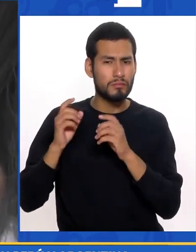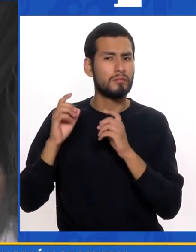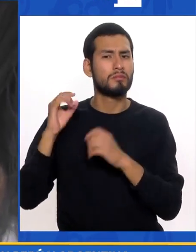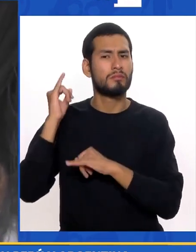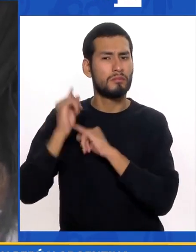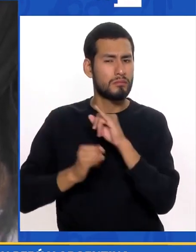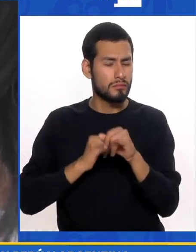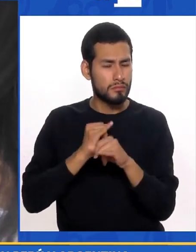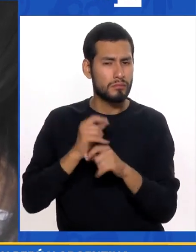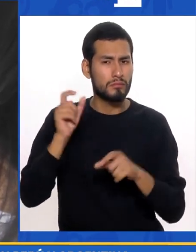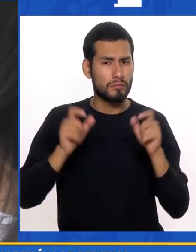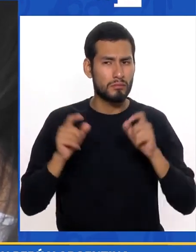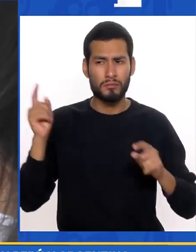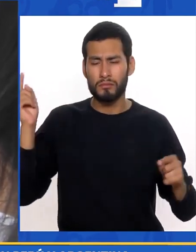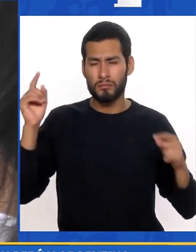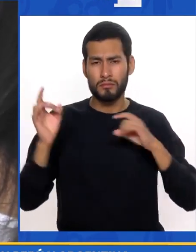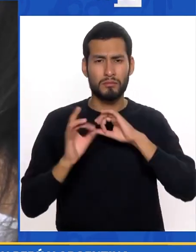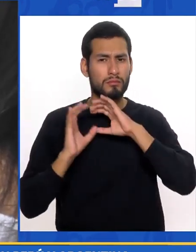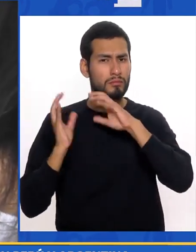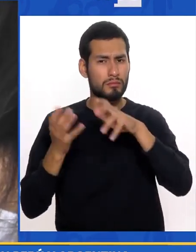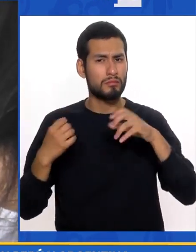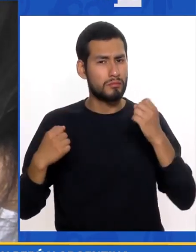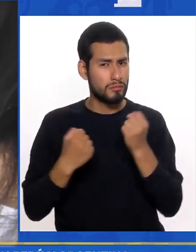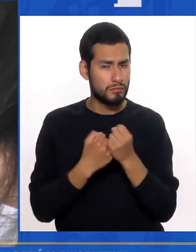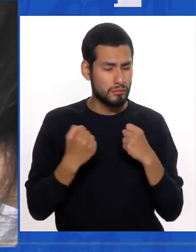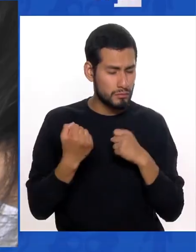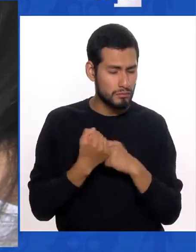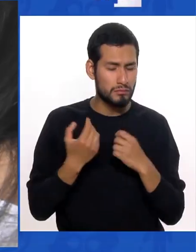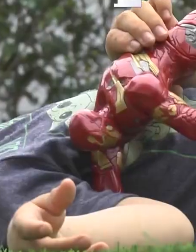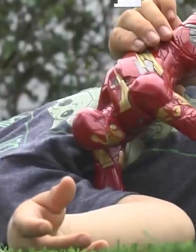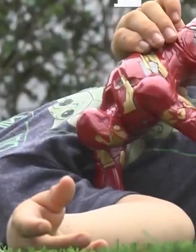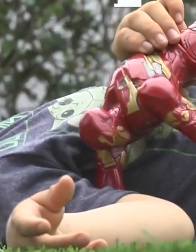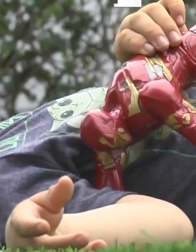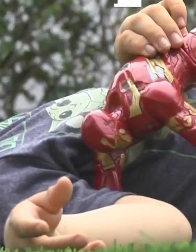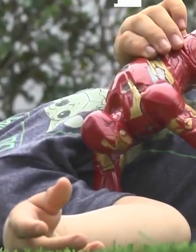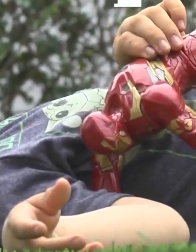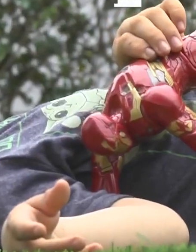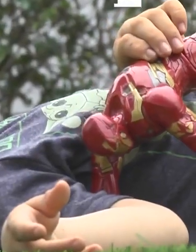Donaciones internacionales Gente de toda parte Del mundo Nos apoyan